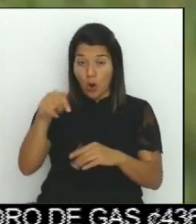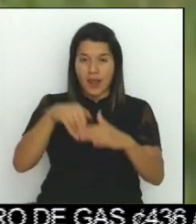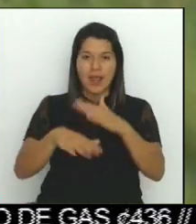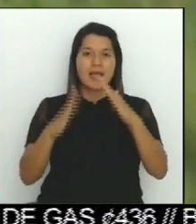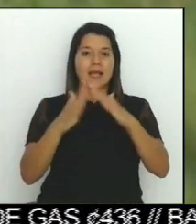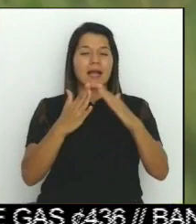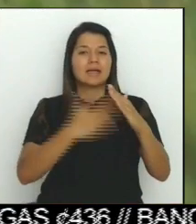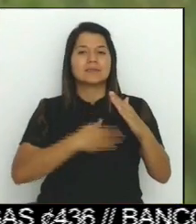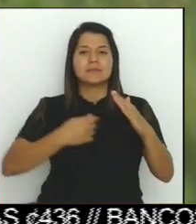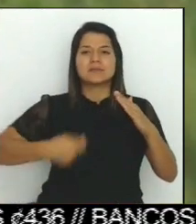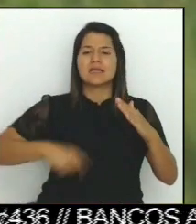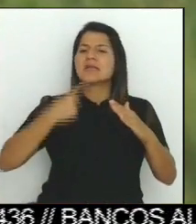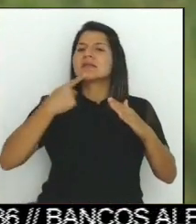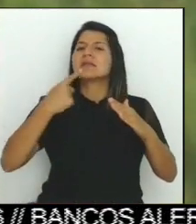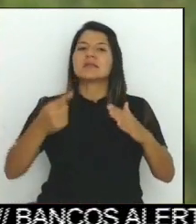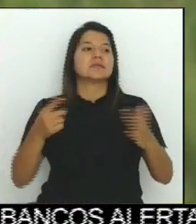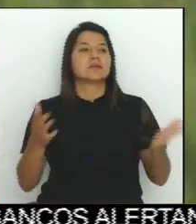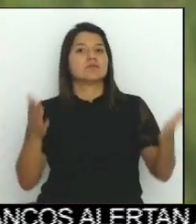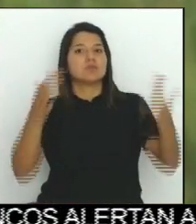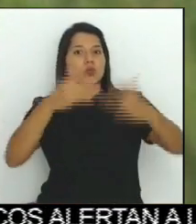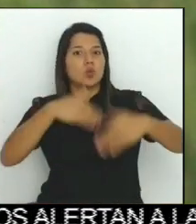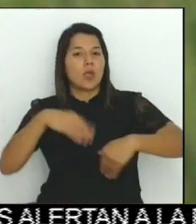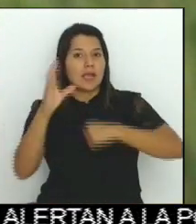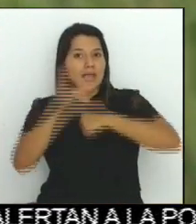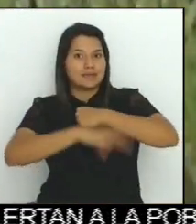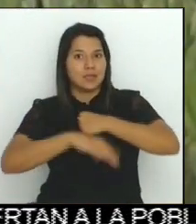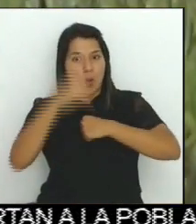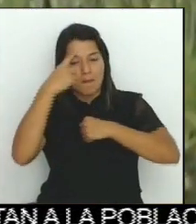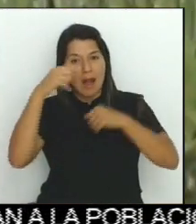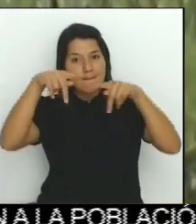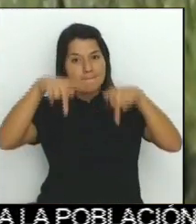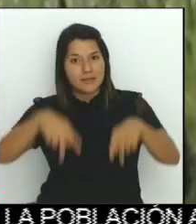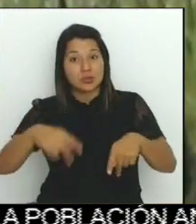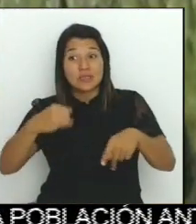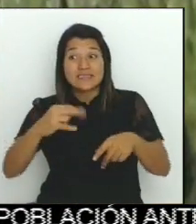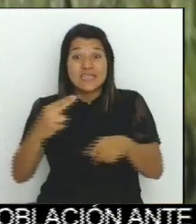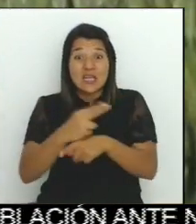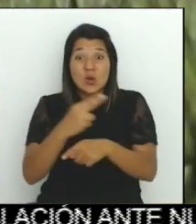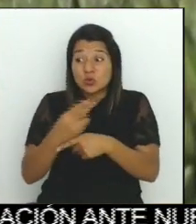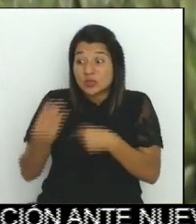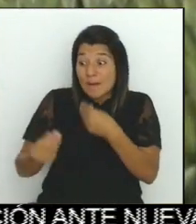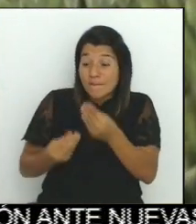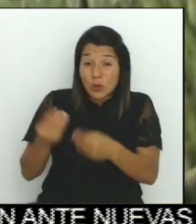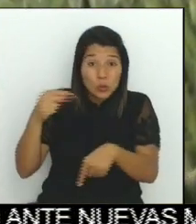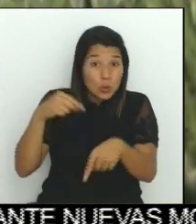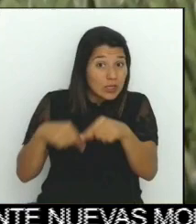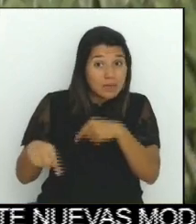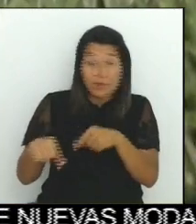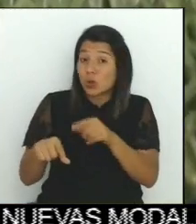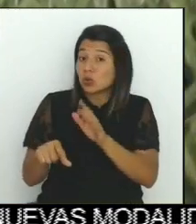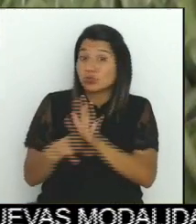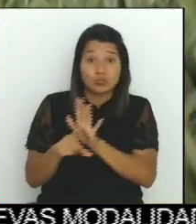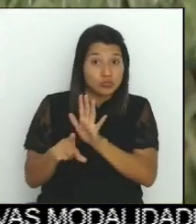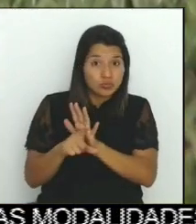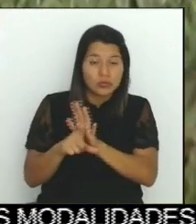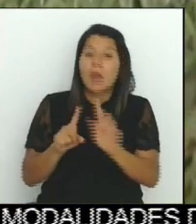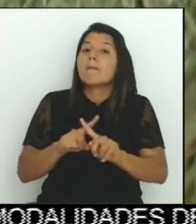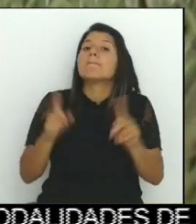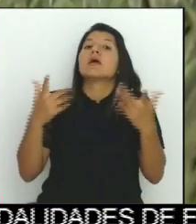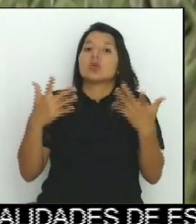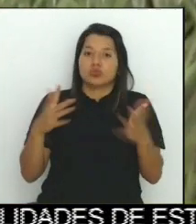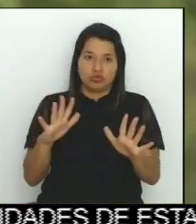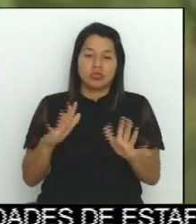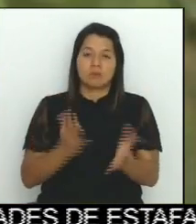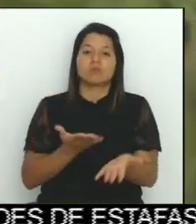mayor sanción a quienes utilizan componentes agroquímicos de forma irregular, pero ya fue dictaminado un proyecto de ley